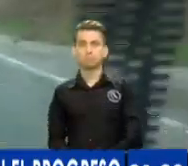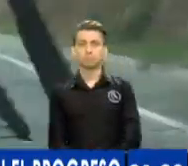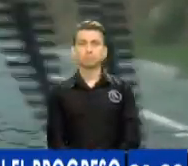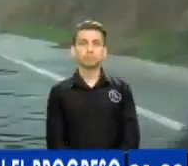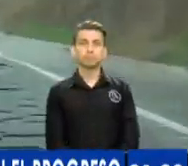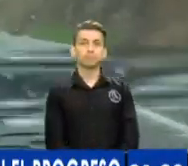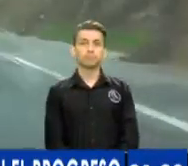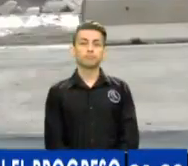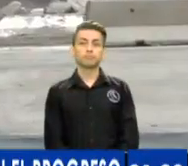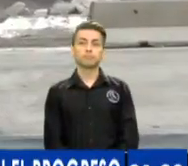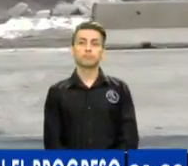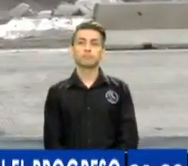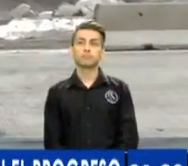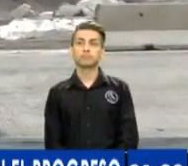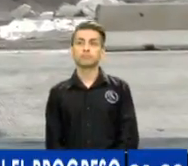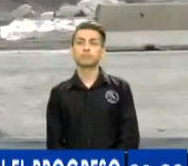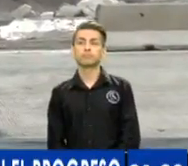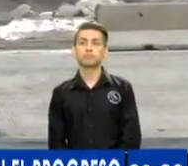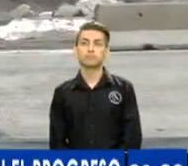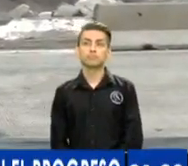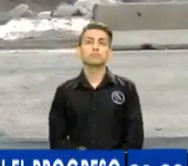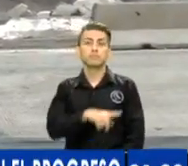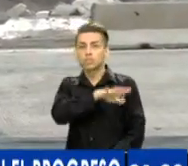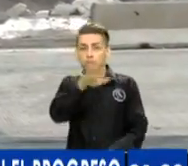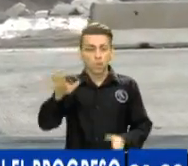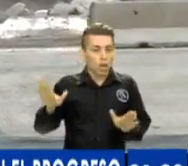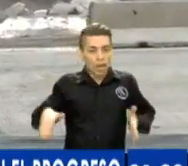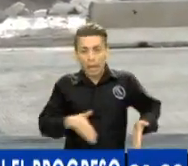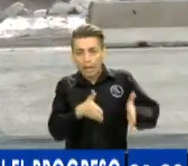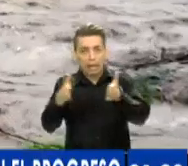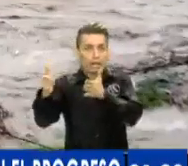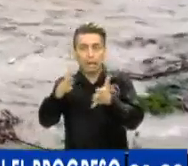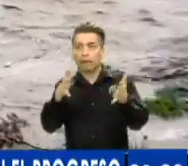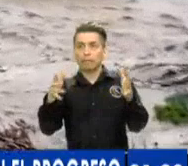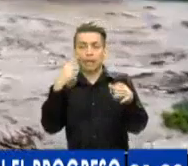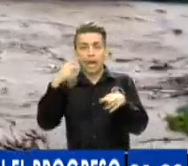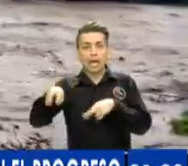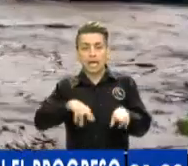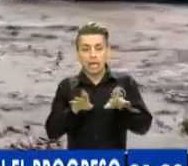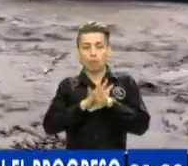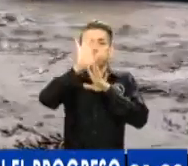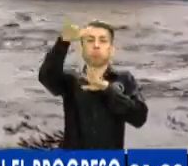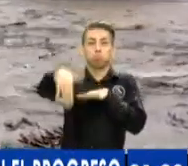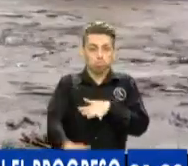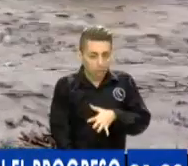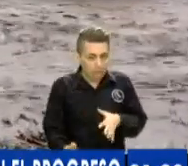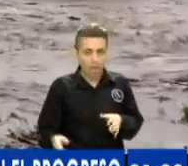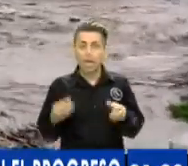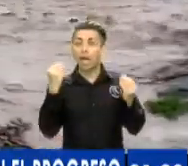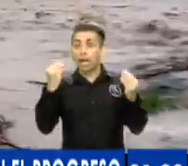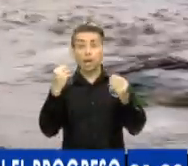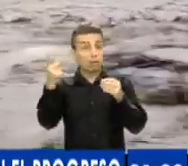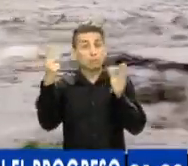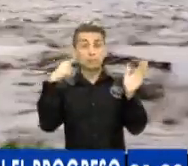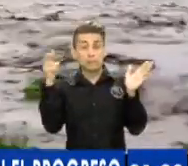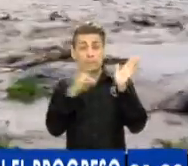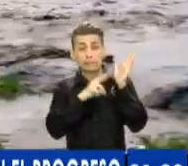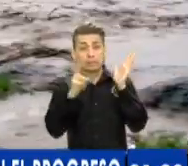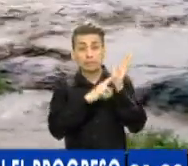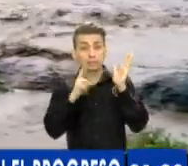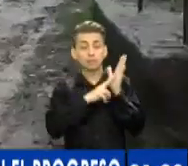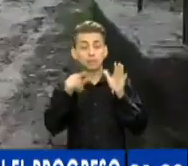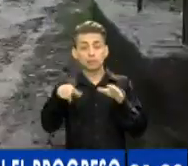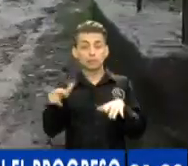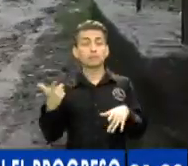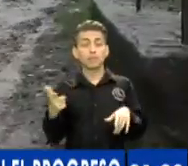Lluvias provocan daño en infraestructura vial y aumentan caudal de los ríos, además causan alarma en comunidades del progreso. Alarmados se